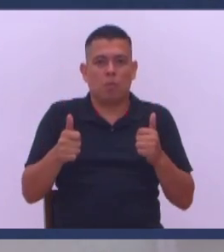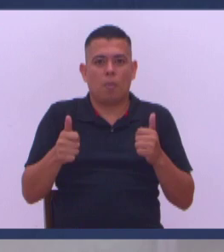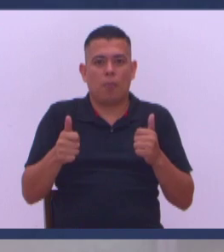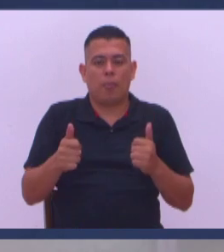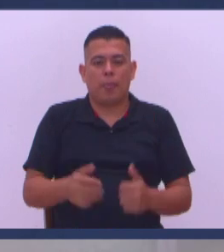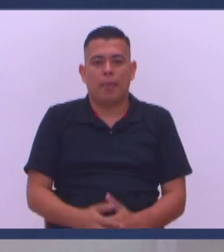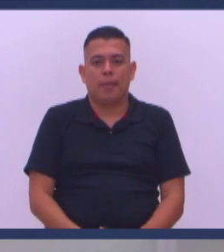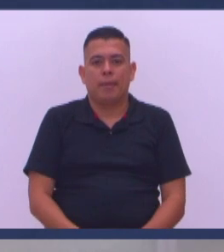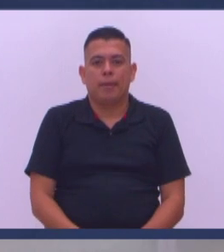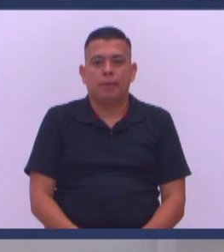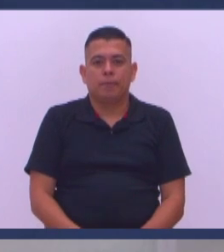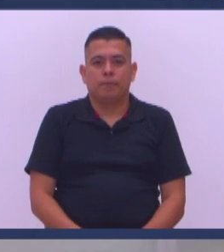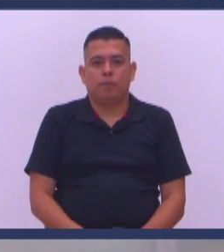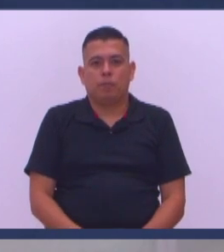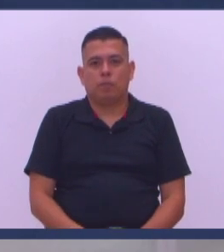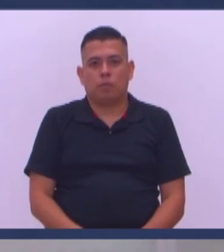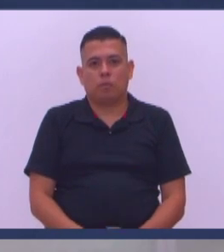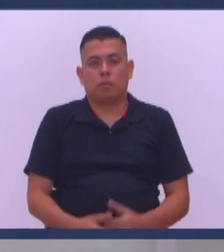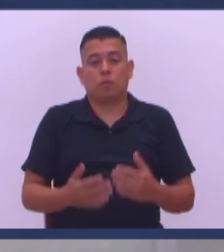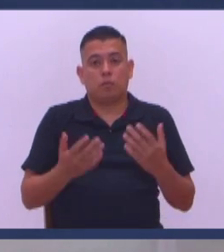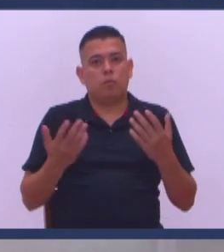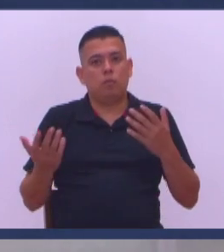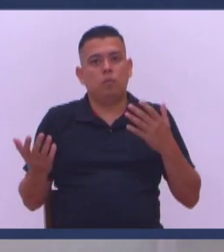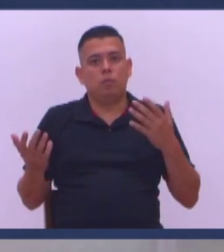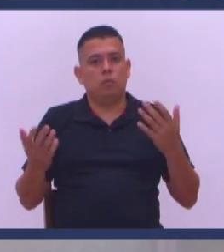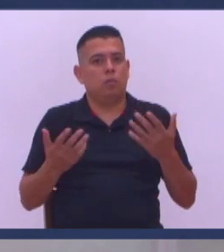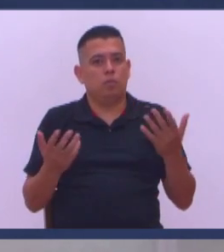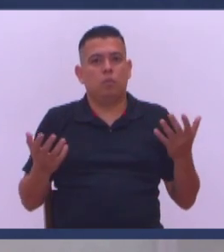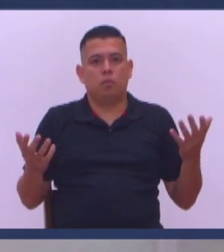el centro De todo Muchas veces